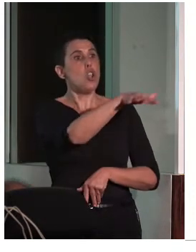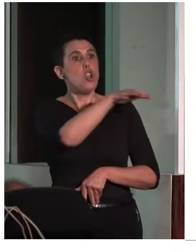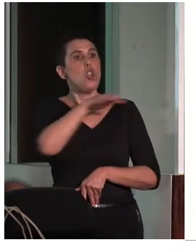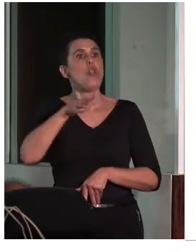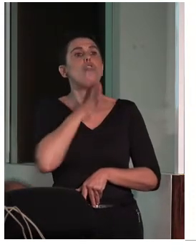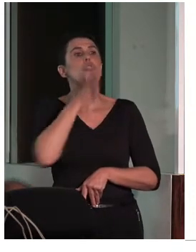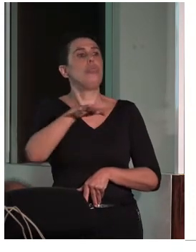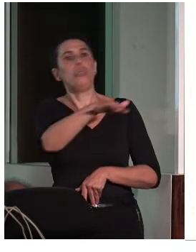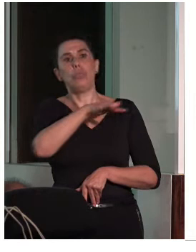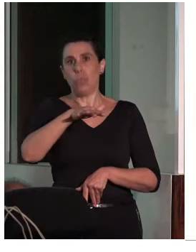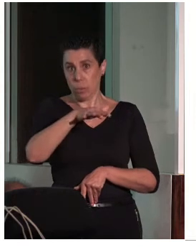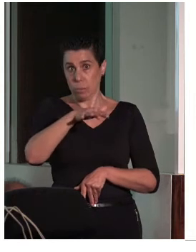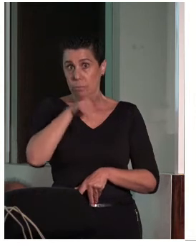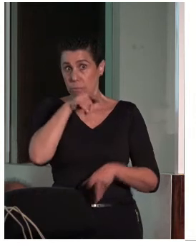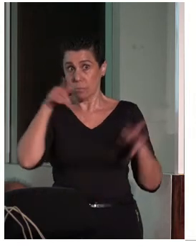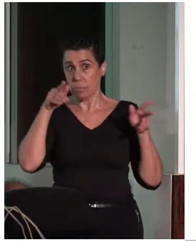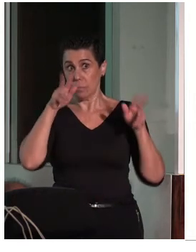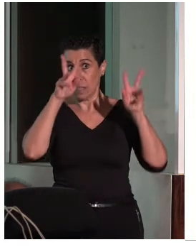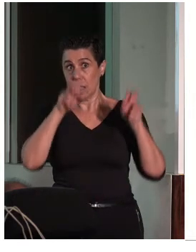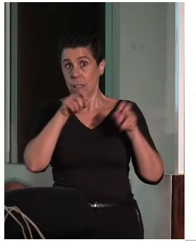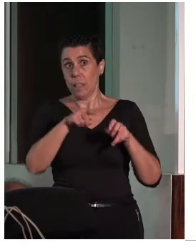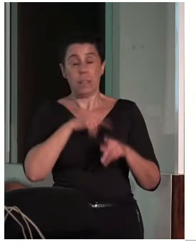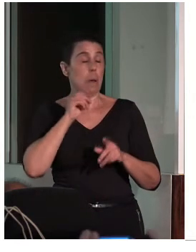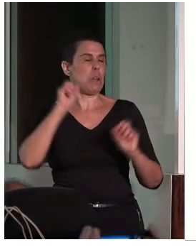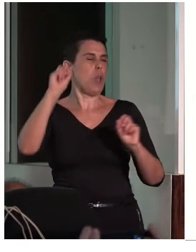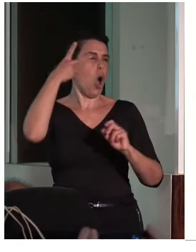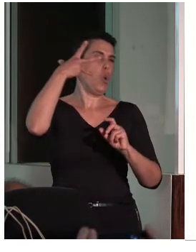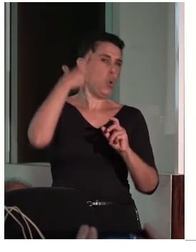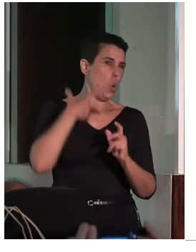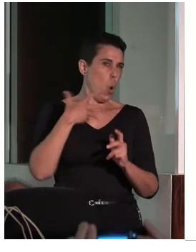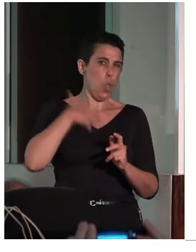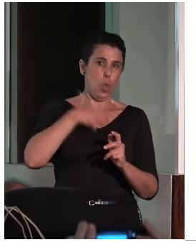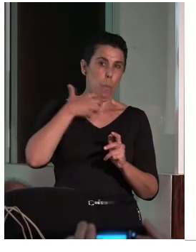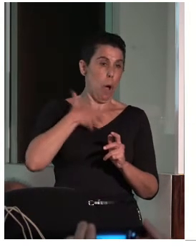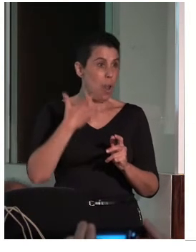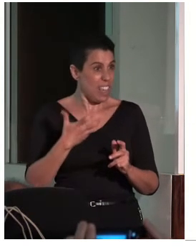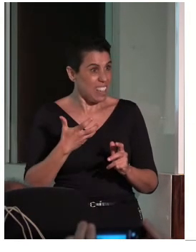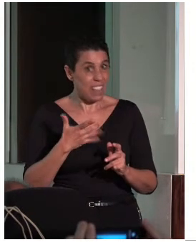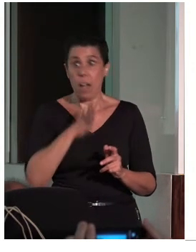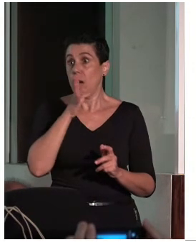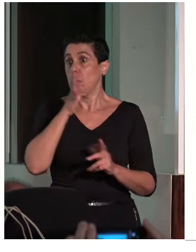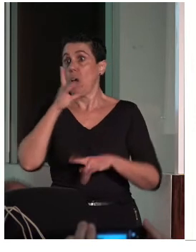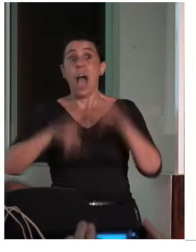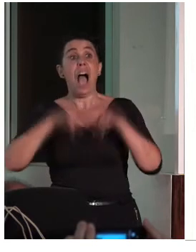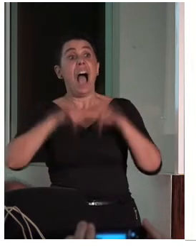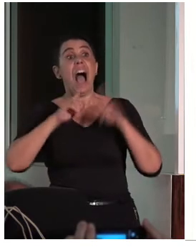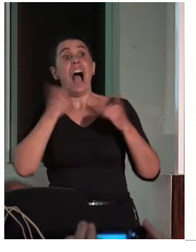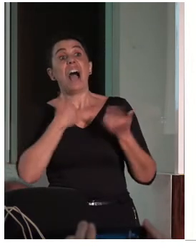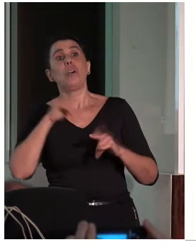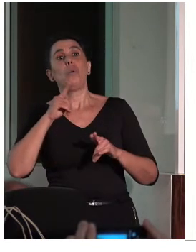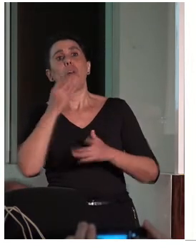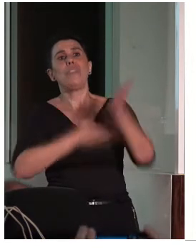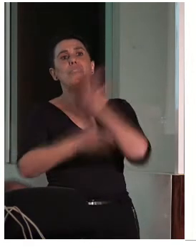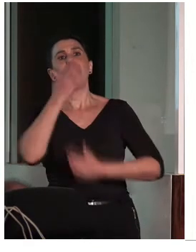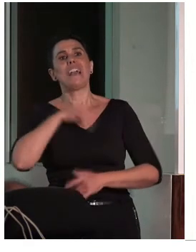a localización, pues el deslubramiento, porque a pesar de que no tenemos discapacidad intelectual, los deslubramientos